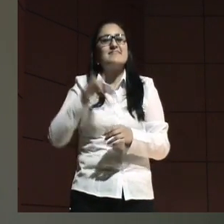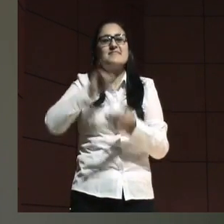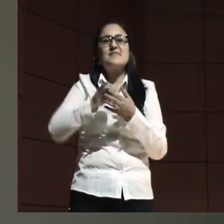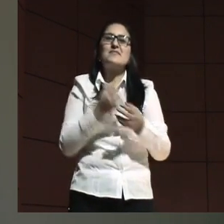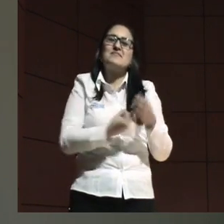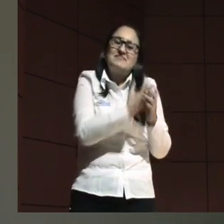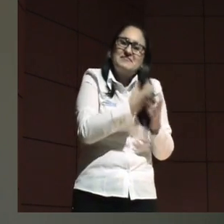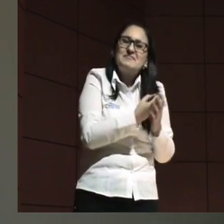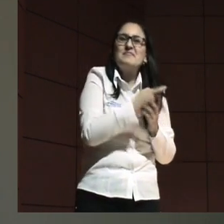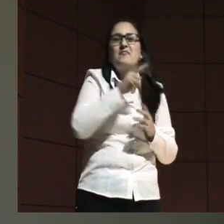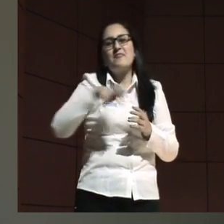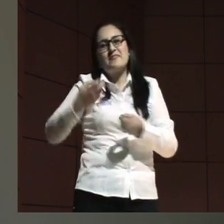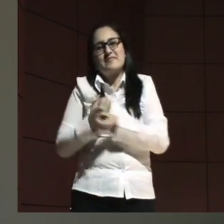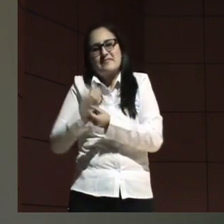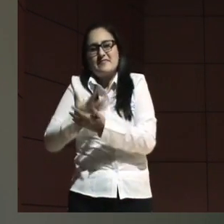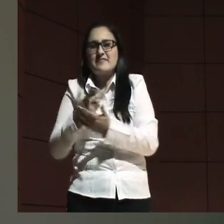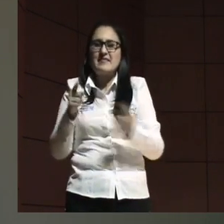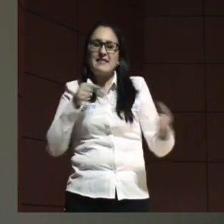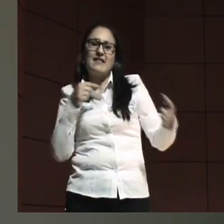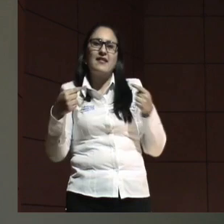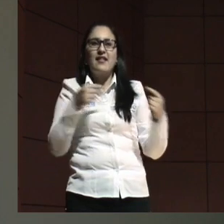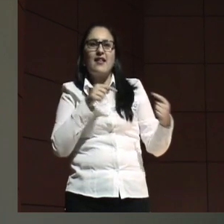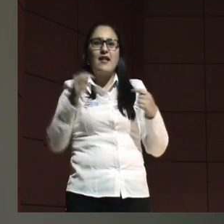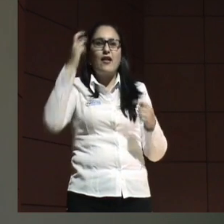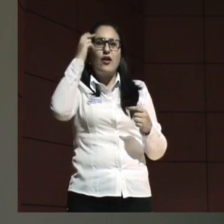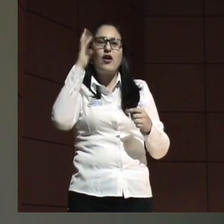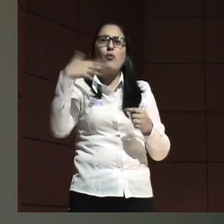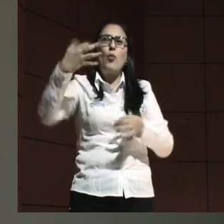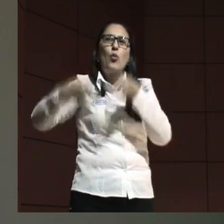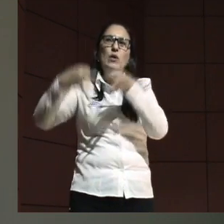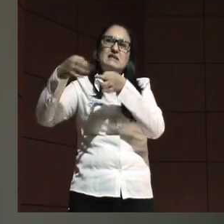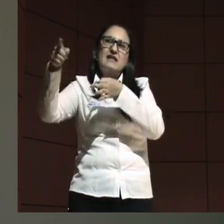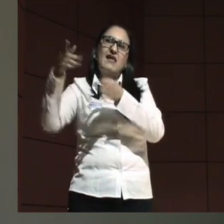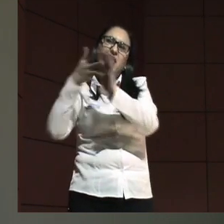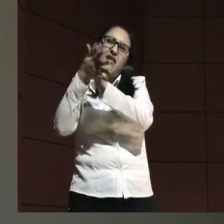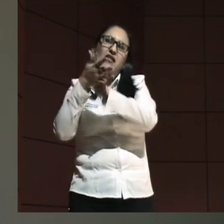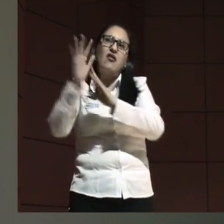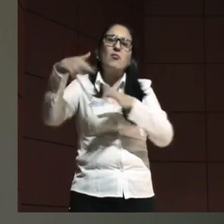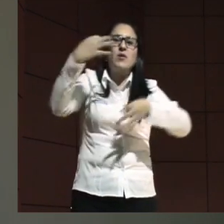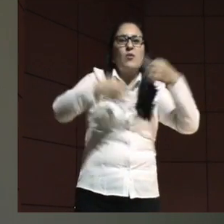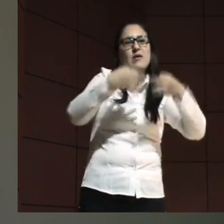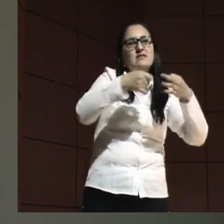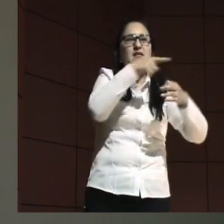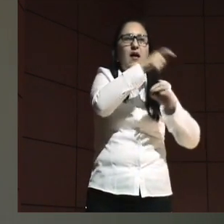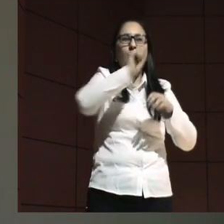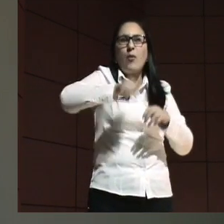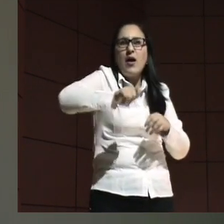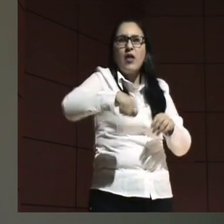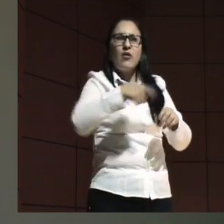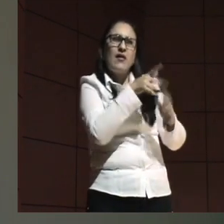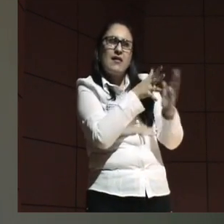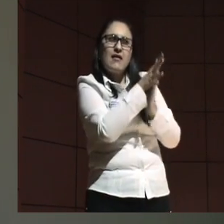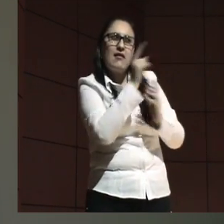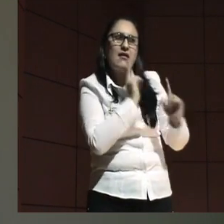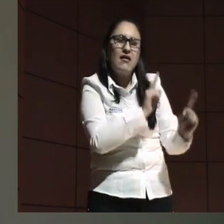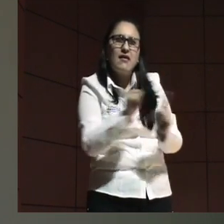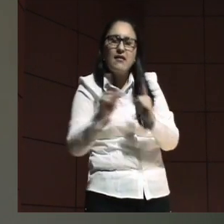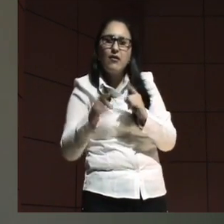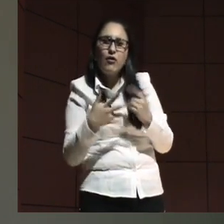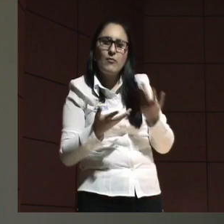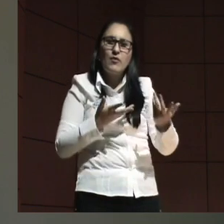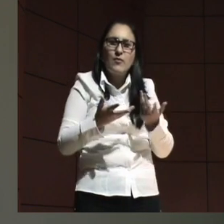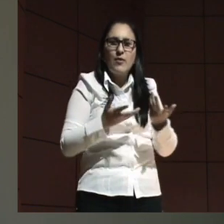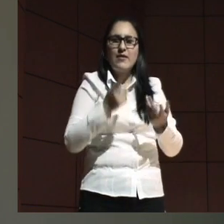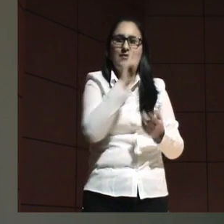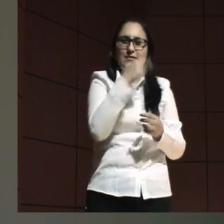iuspositivismo, está en la lógica de cómo hablan los jueces, de cómo habla el operador judicial, de cómo habla el abogado. Una